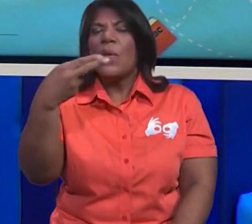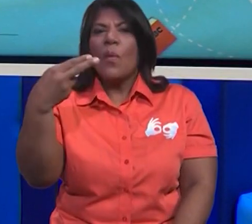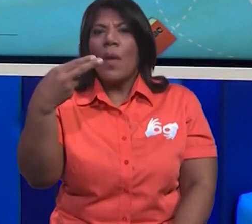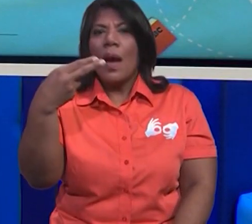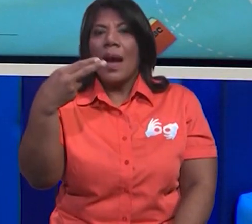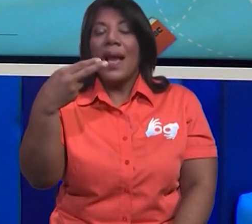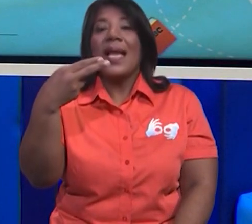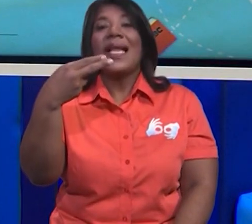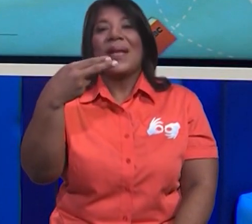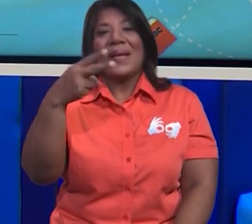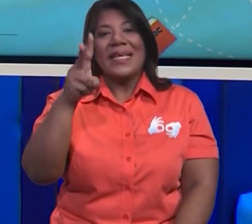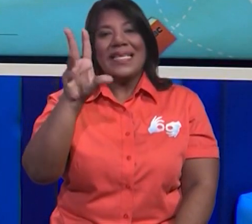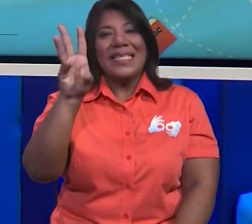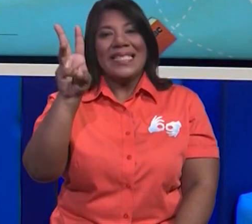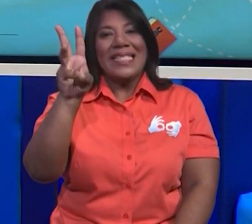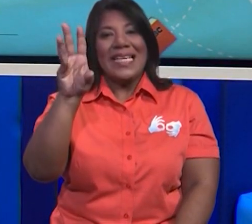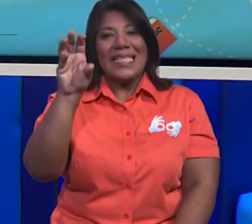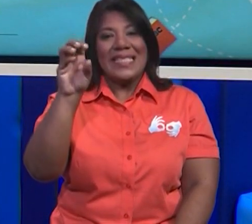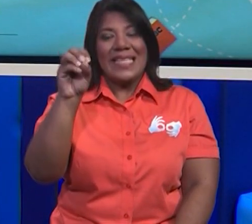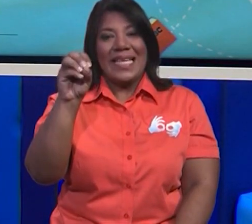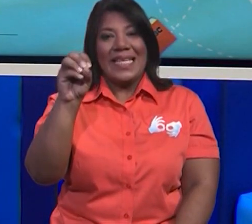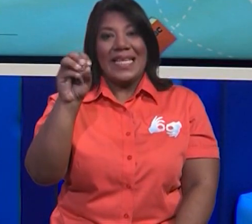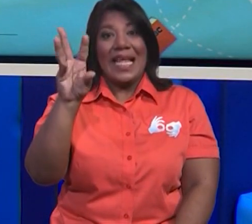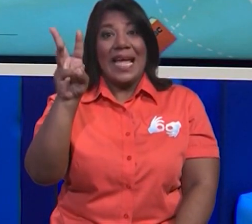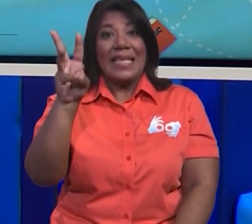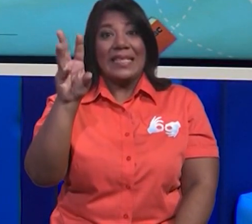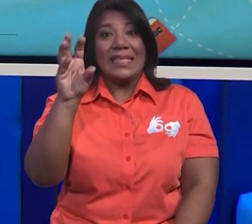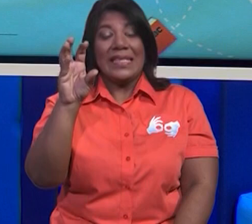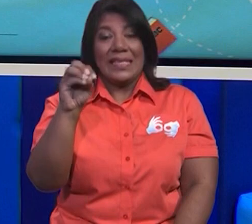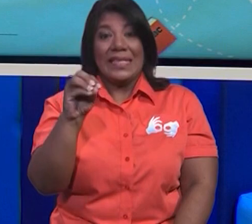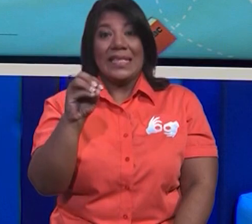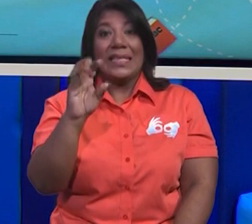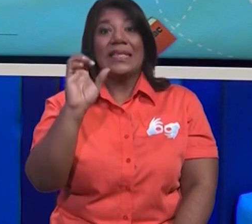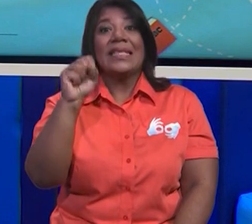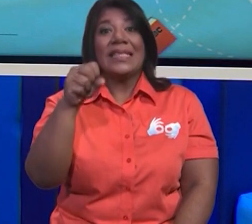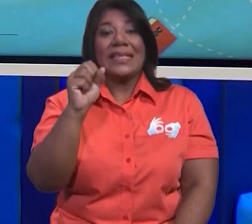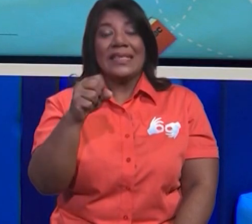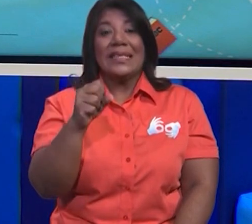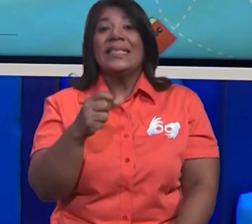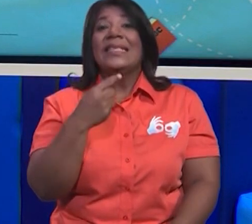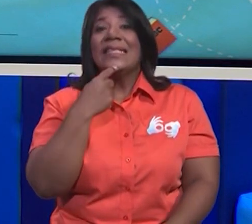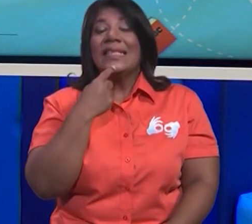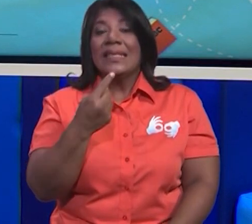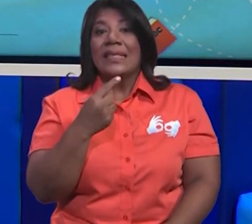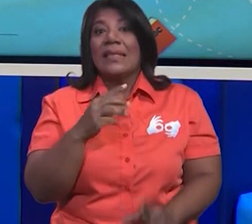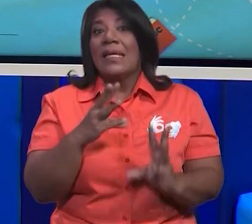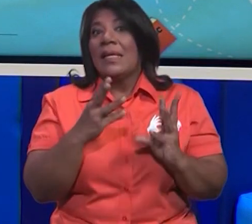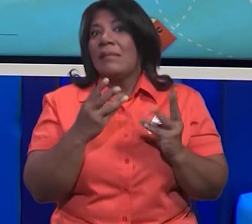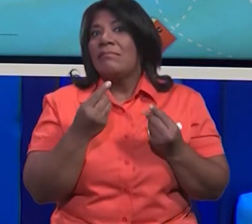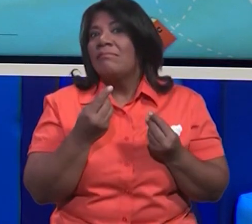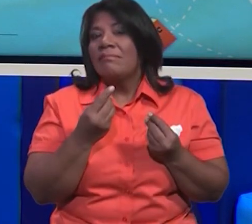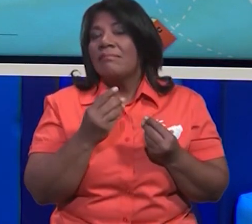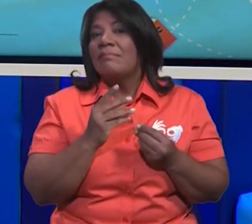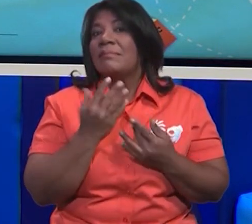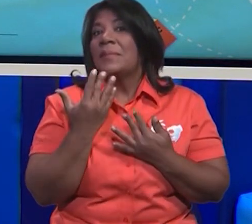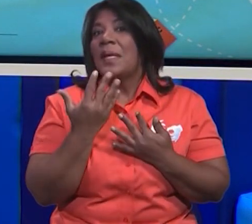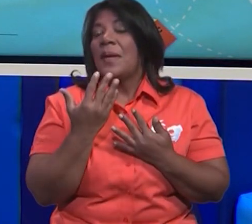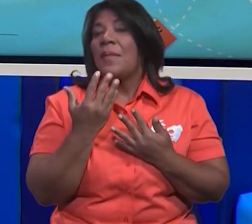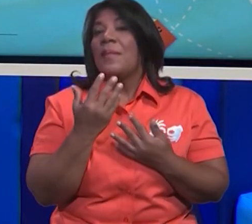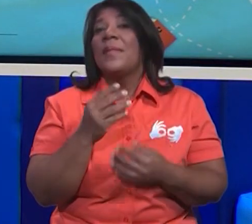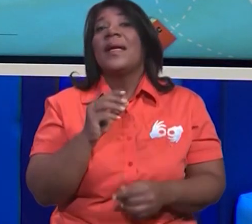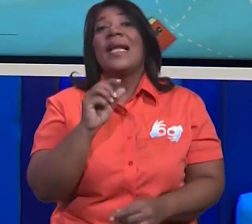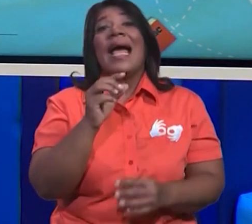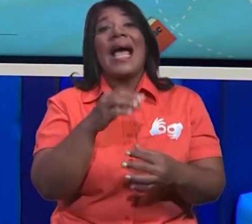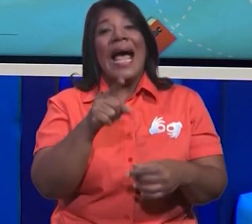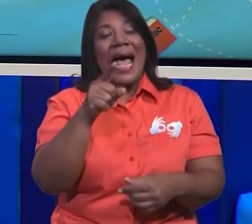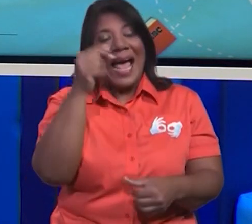Tenemos el número. Pero hay algo importante para saber qué número tenemos en total de mariposas. Contarlas de